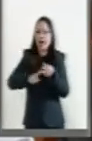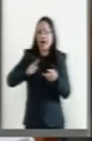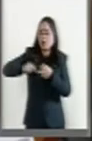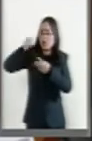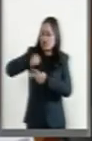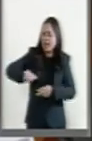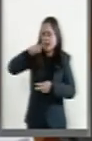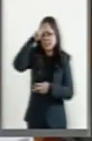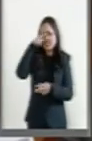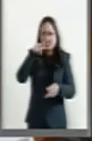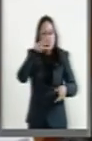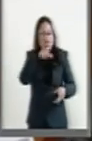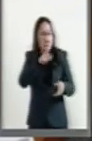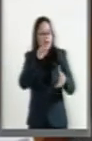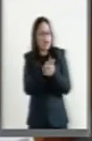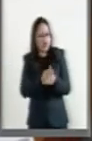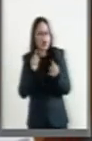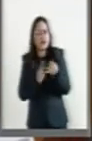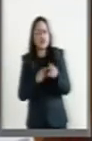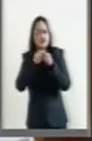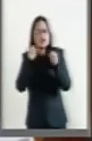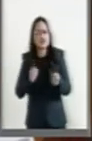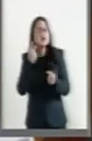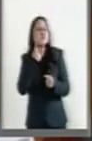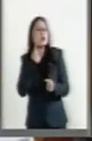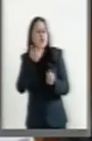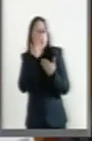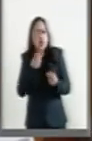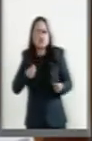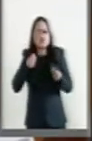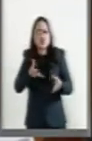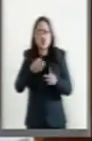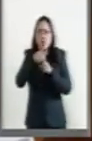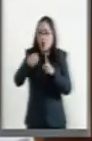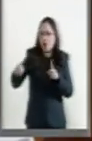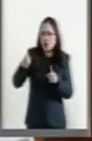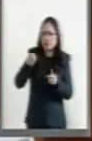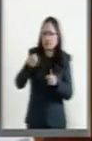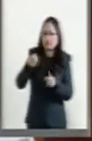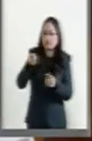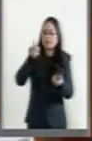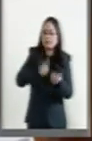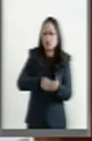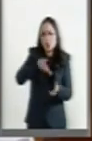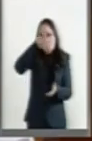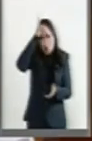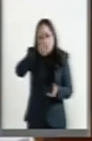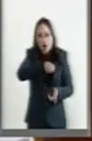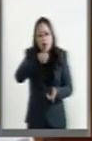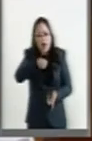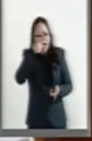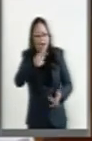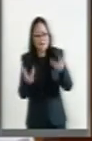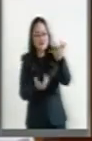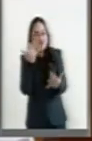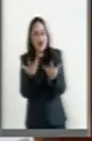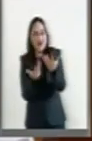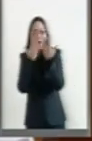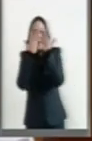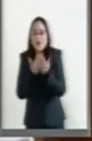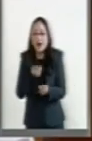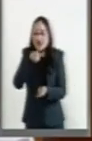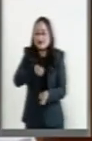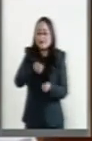autoridades negligentes. Un sistema político que no aporta orden, que no aporta ni siquiera bomberos a un incendio. Un